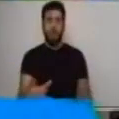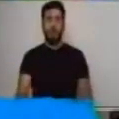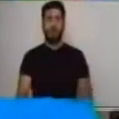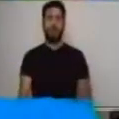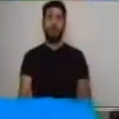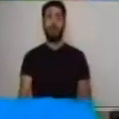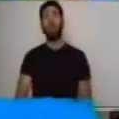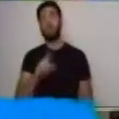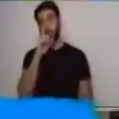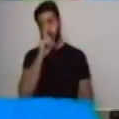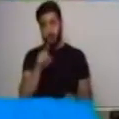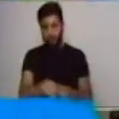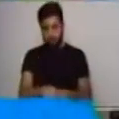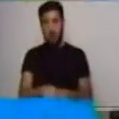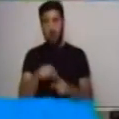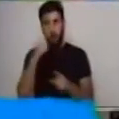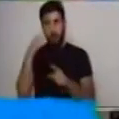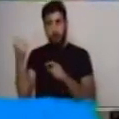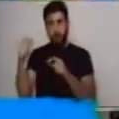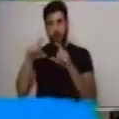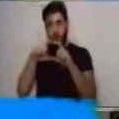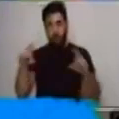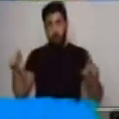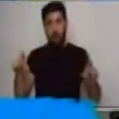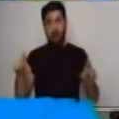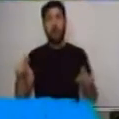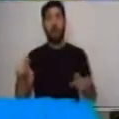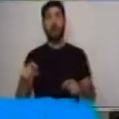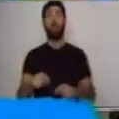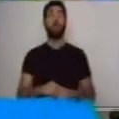¿Cuándo pasó lo que se va a contar?